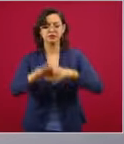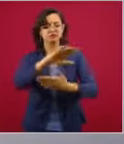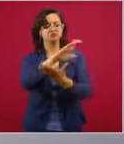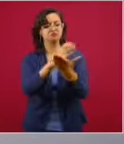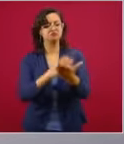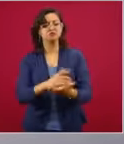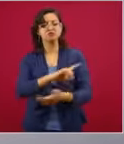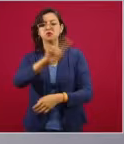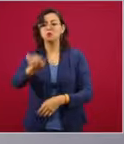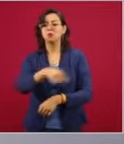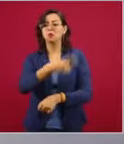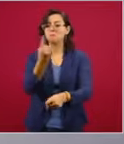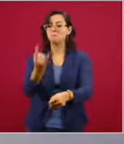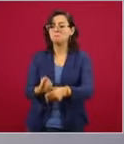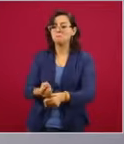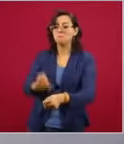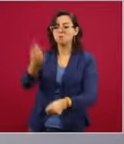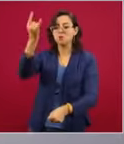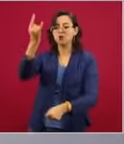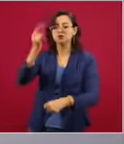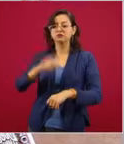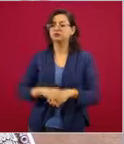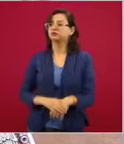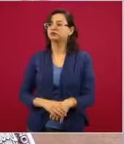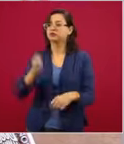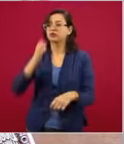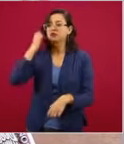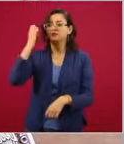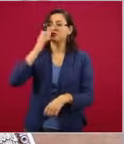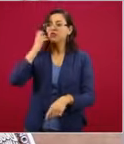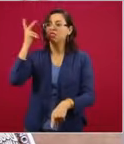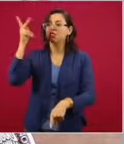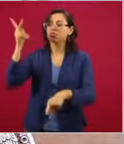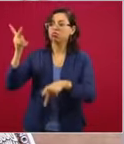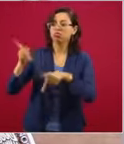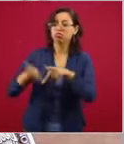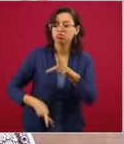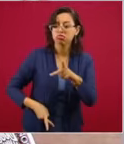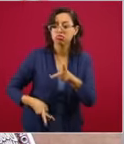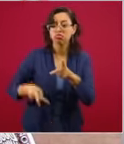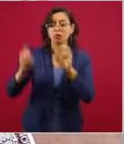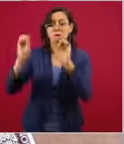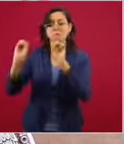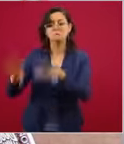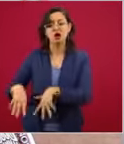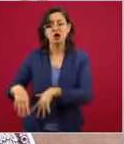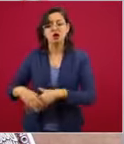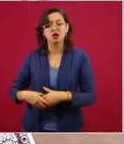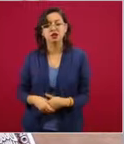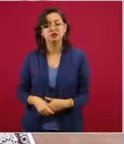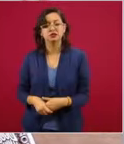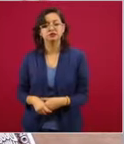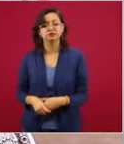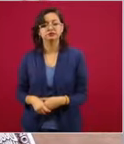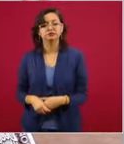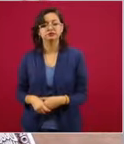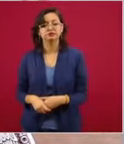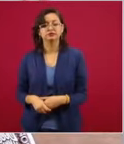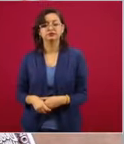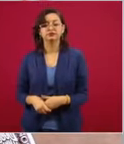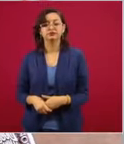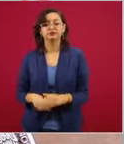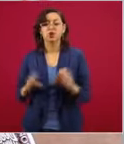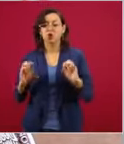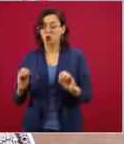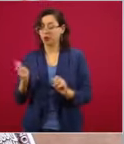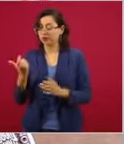y que deja la obra a la mitad, o se llevan los